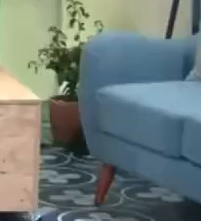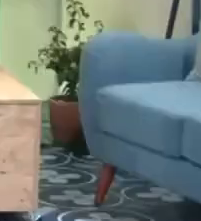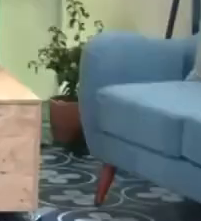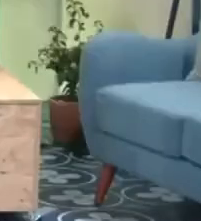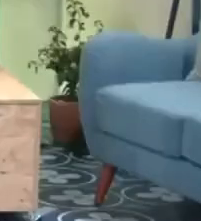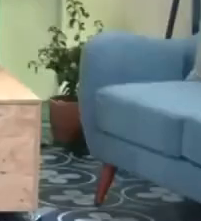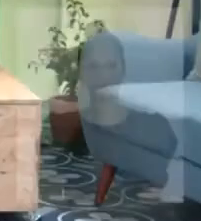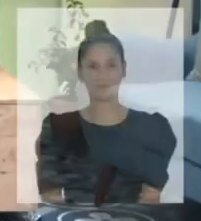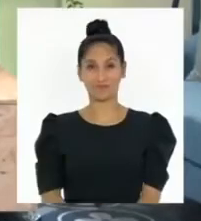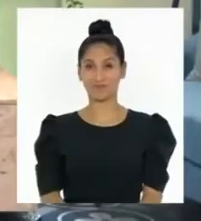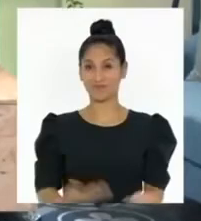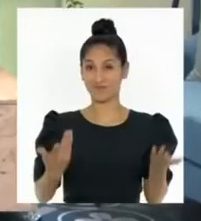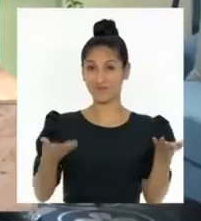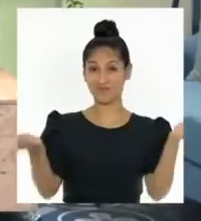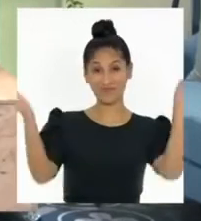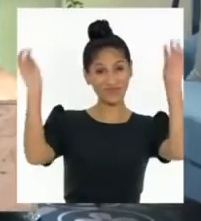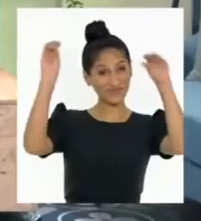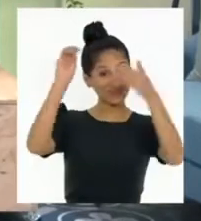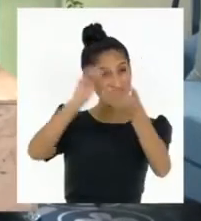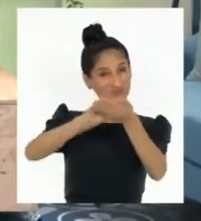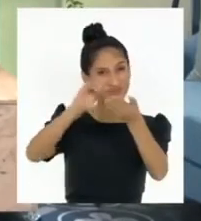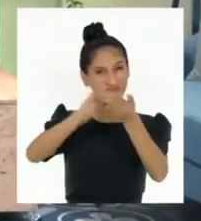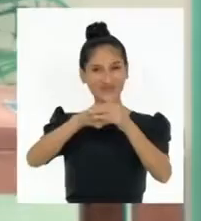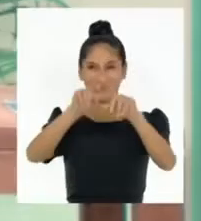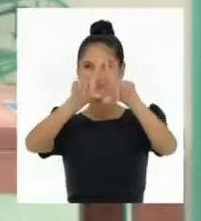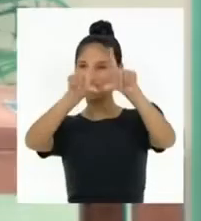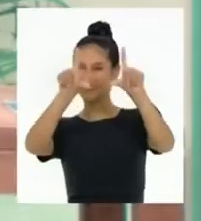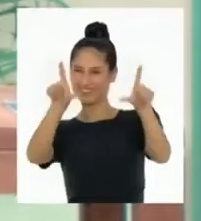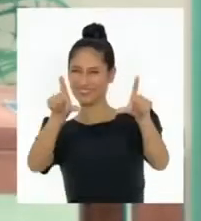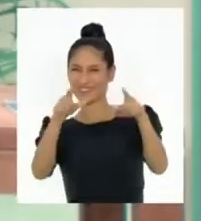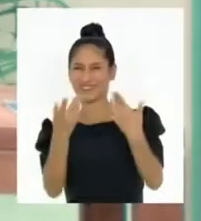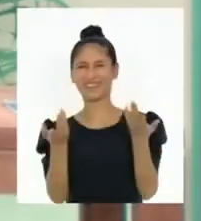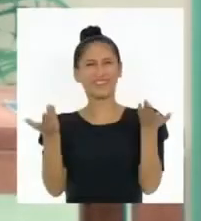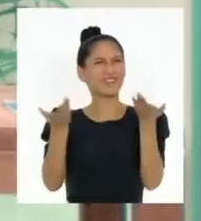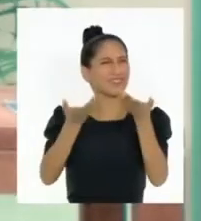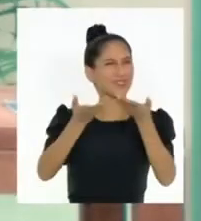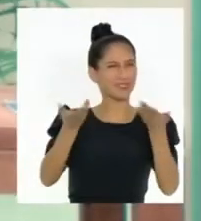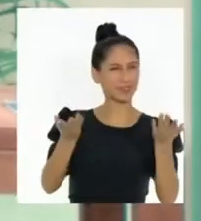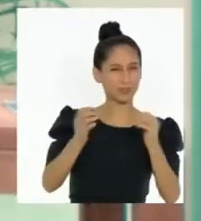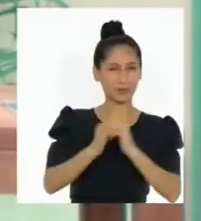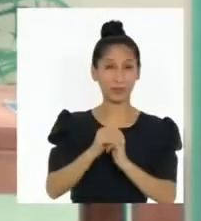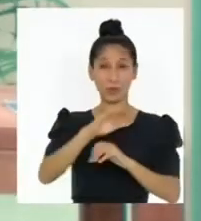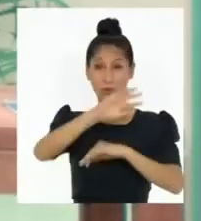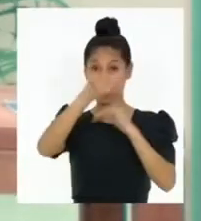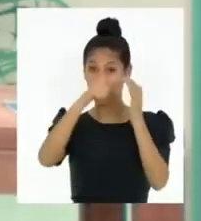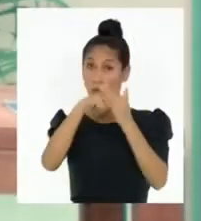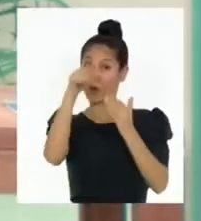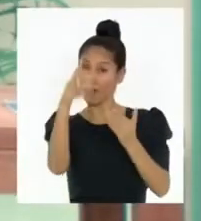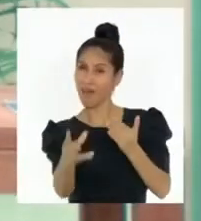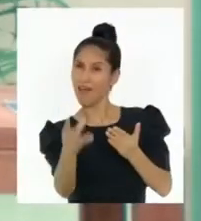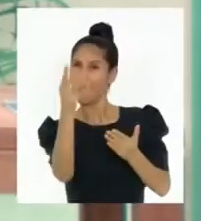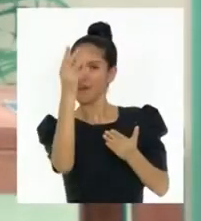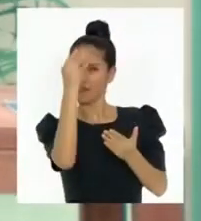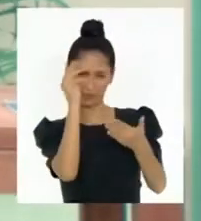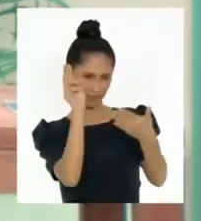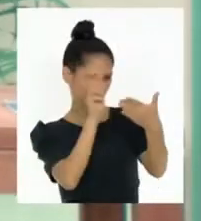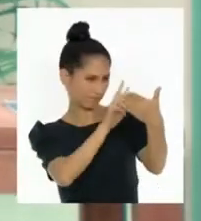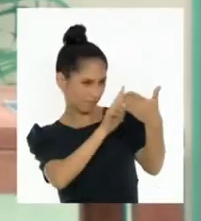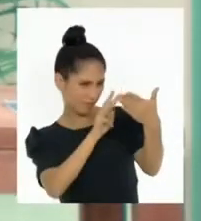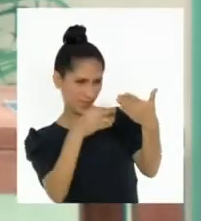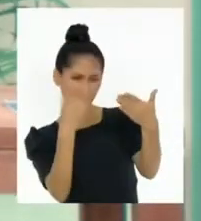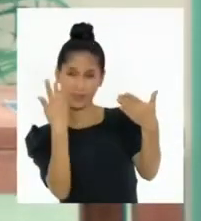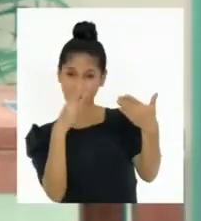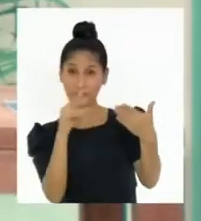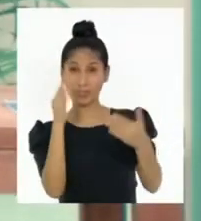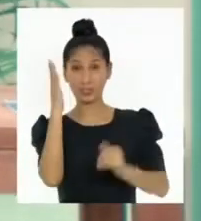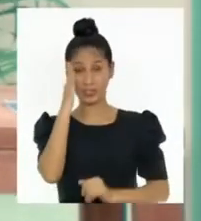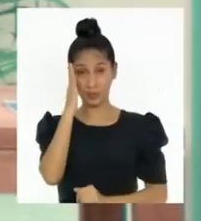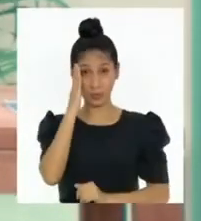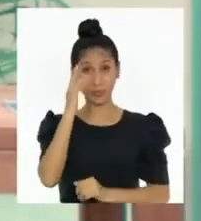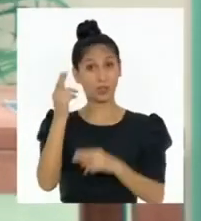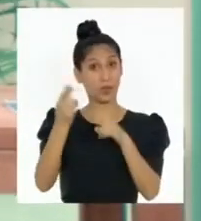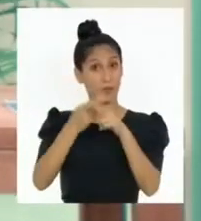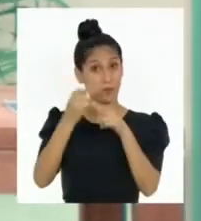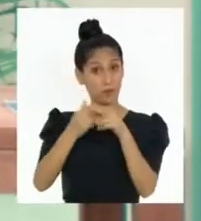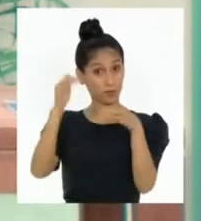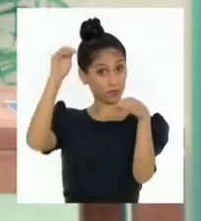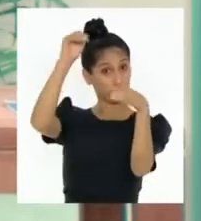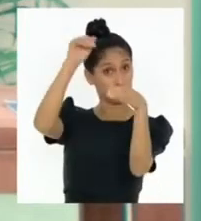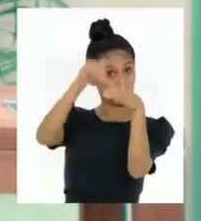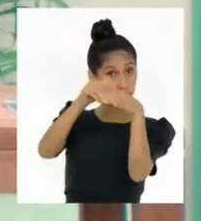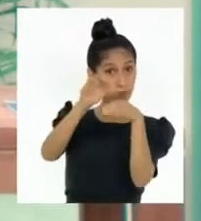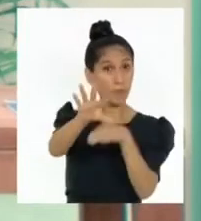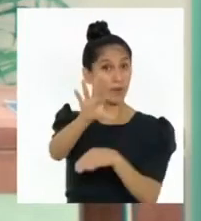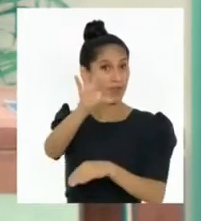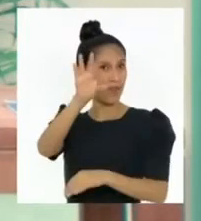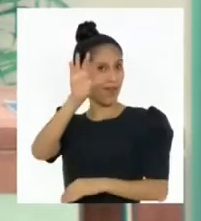Ya estamos nuevamente en el programa. Entonces, con todo lo visto hasta ahora, ya sabemos que en las elecciones generales elegimos a nuestros